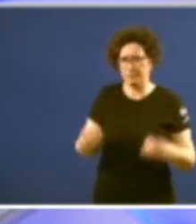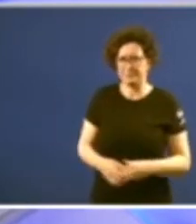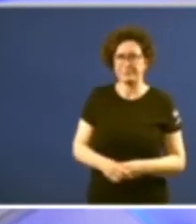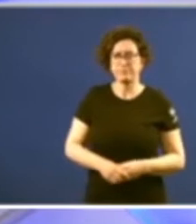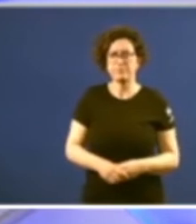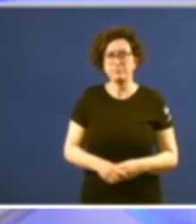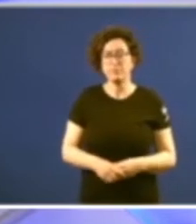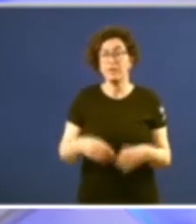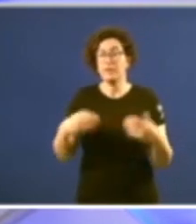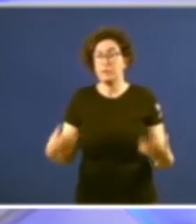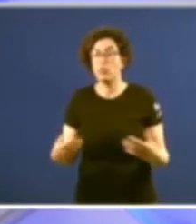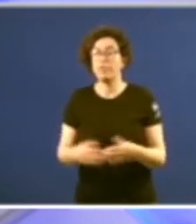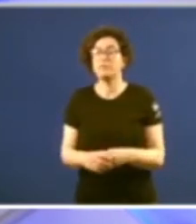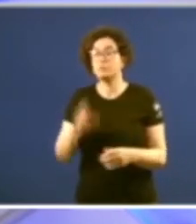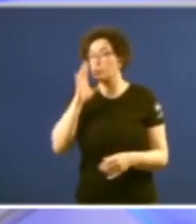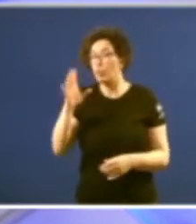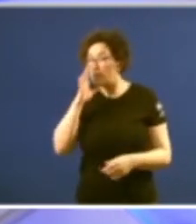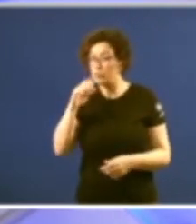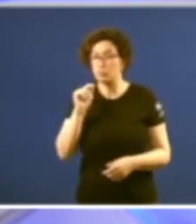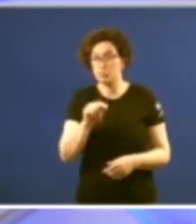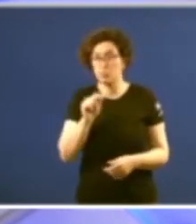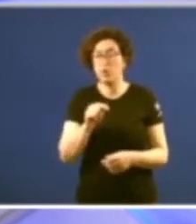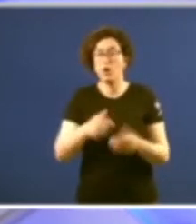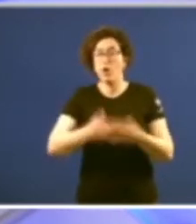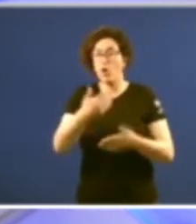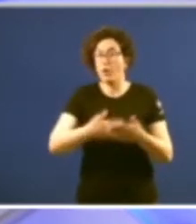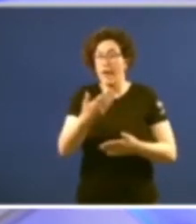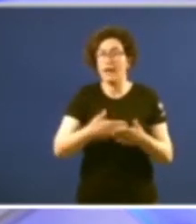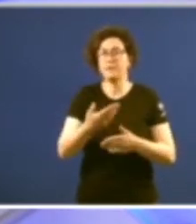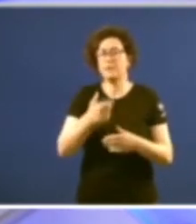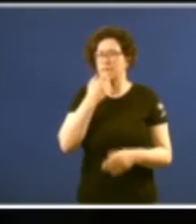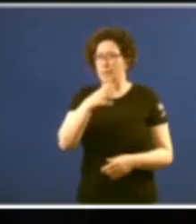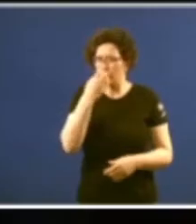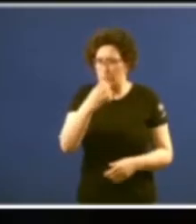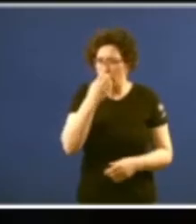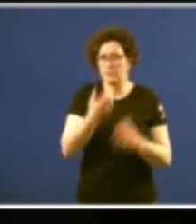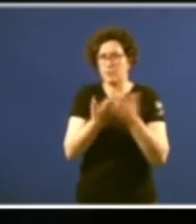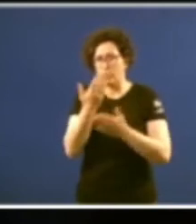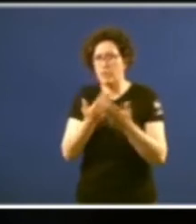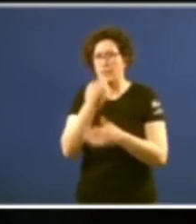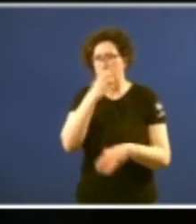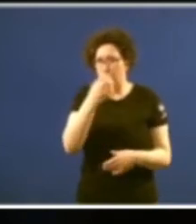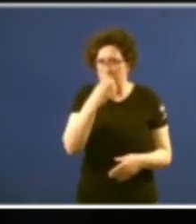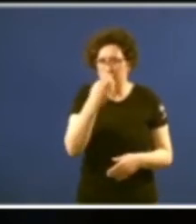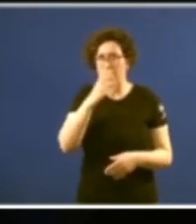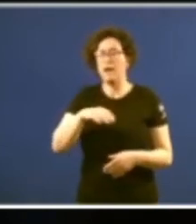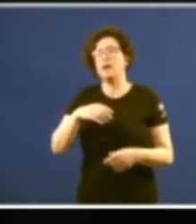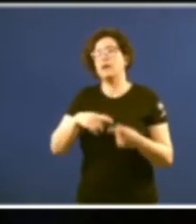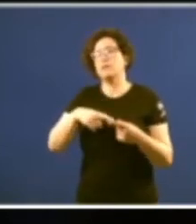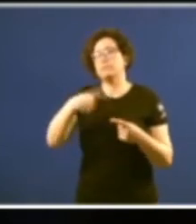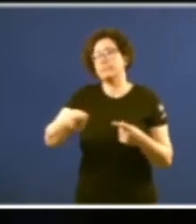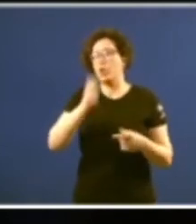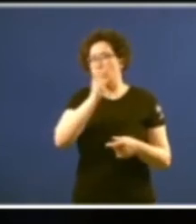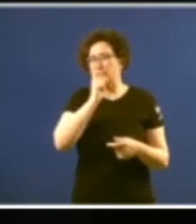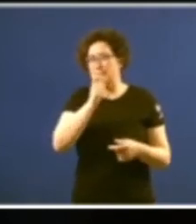así que por iso venen as xornadas de protesta continuas esta anterior da manifestación do